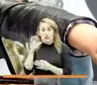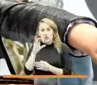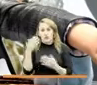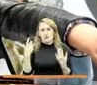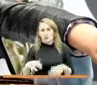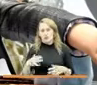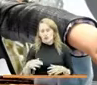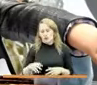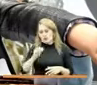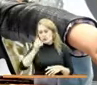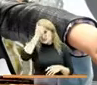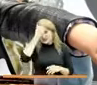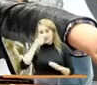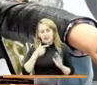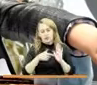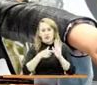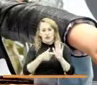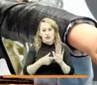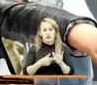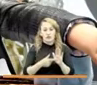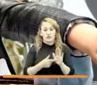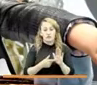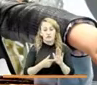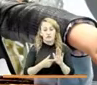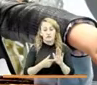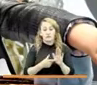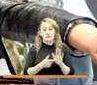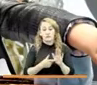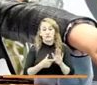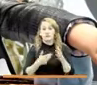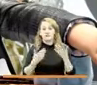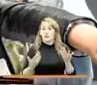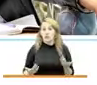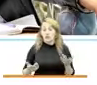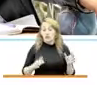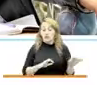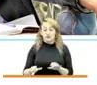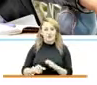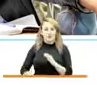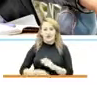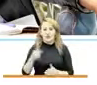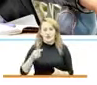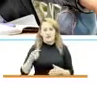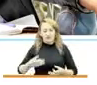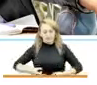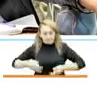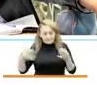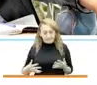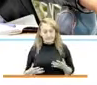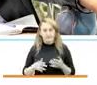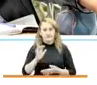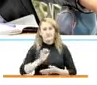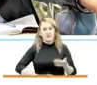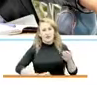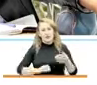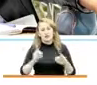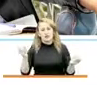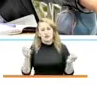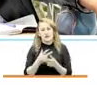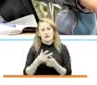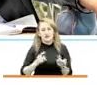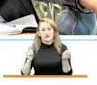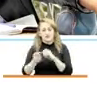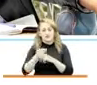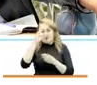referentes y el país que ha hecho acciones inmediatas para garantizar que se logren reducir las violencias y transformar acciones y